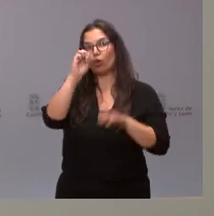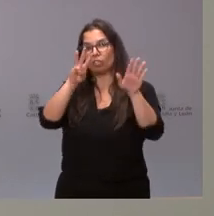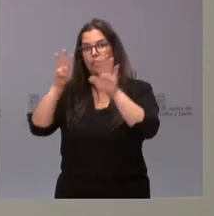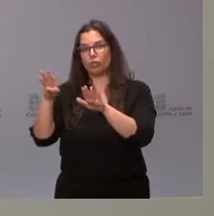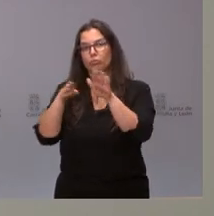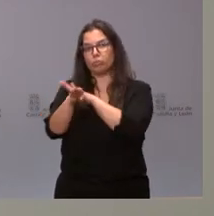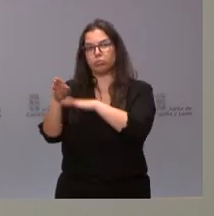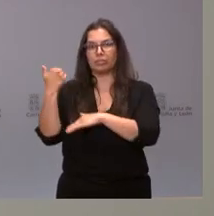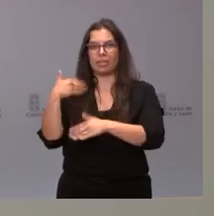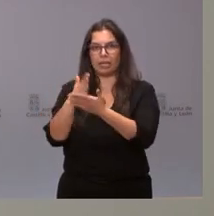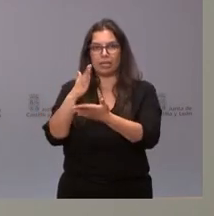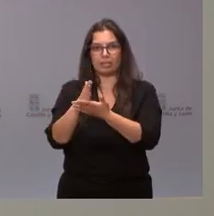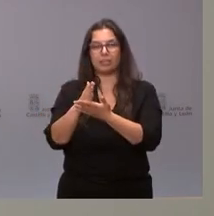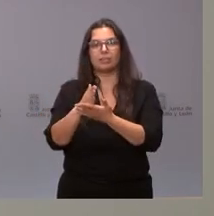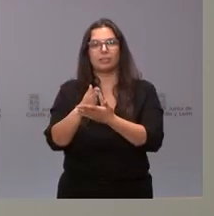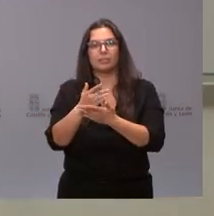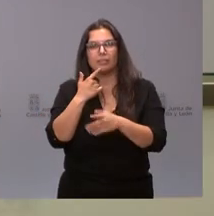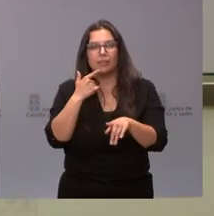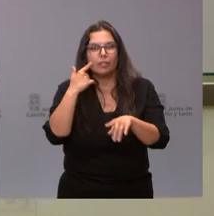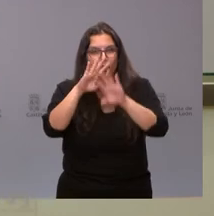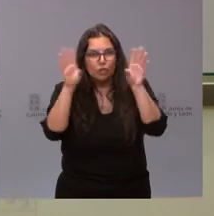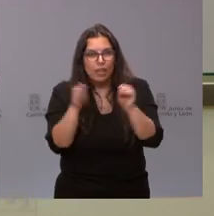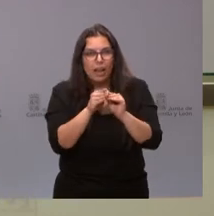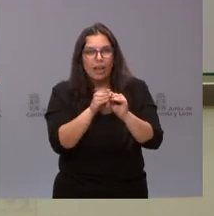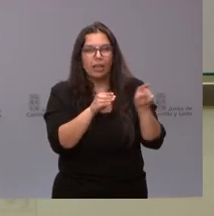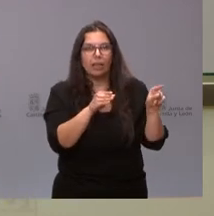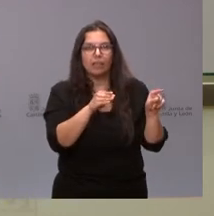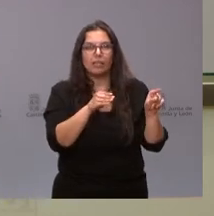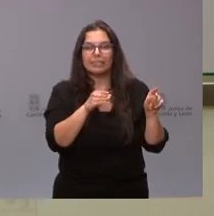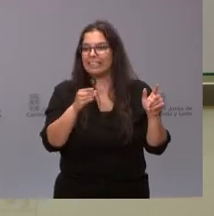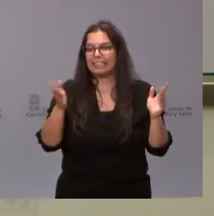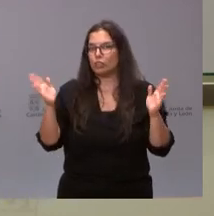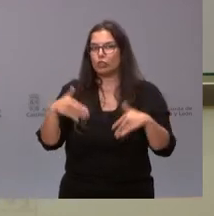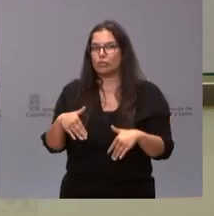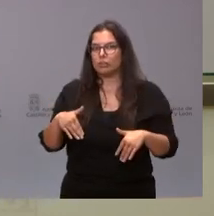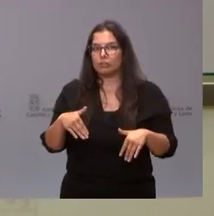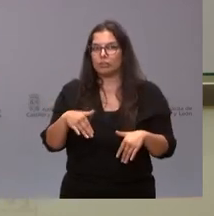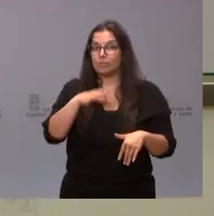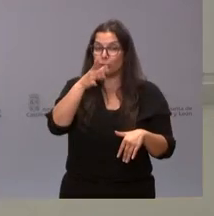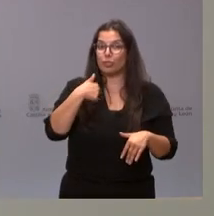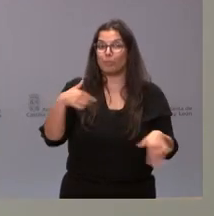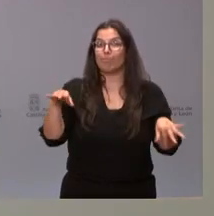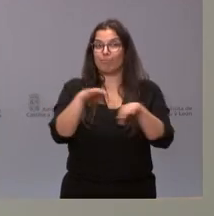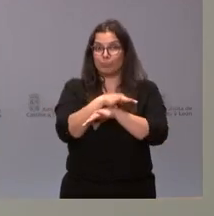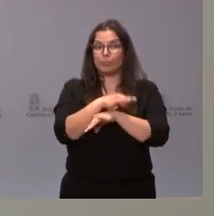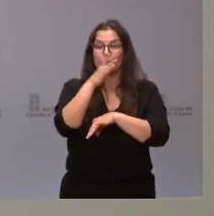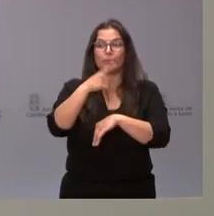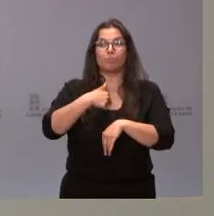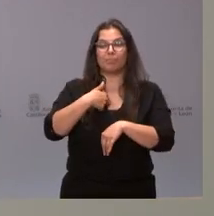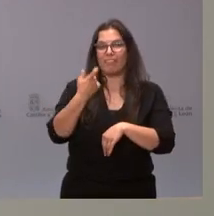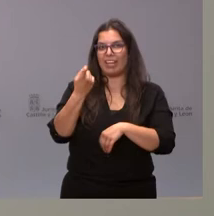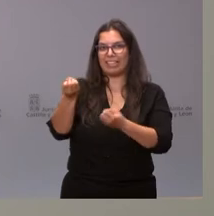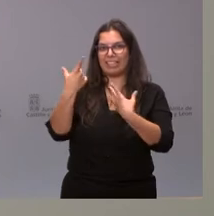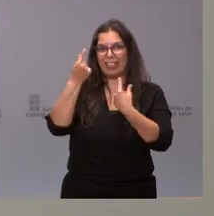procedentes de Ucrania. el total, perdón, el total. El total no lo tenemos. Por eso me había equivocado, porque estamos pendientes de saber